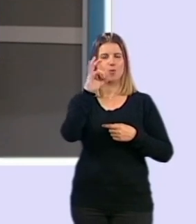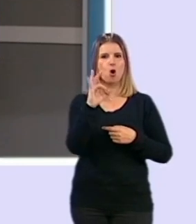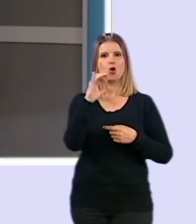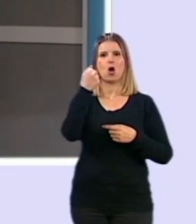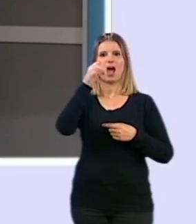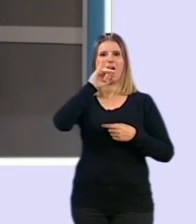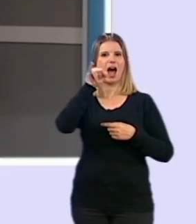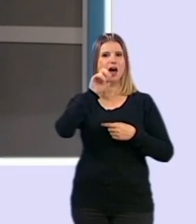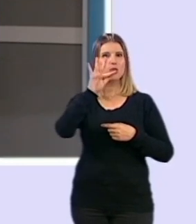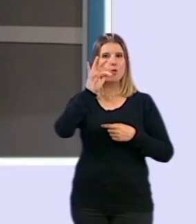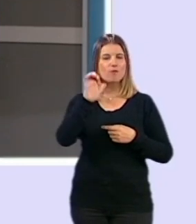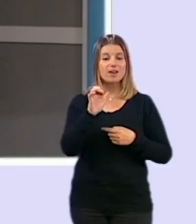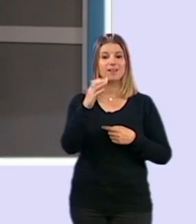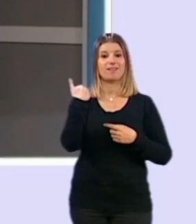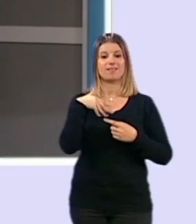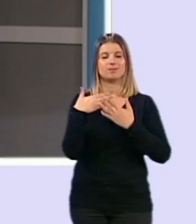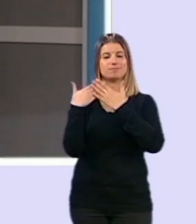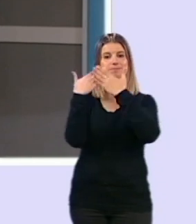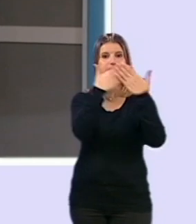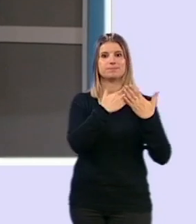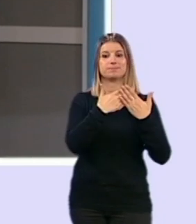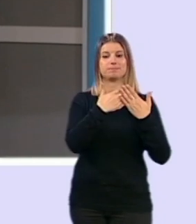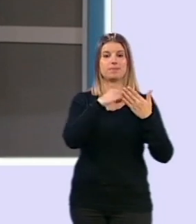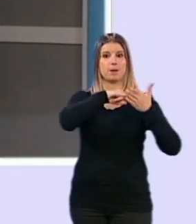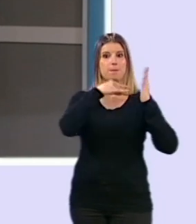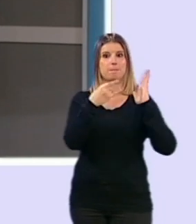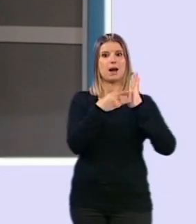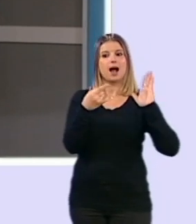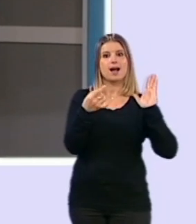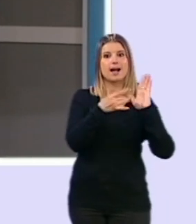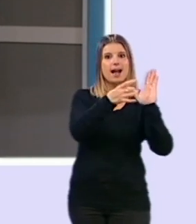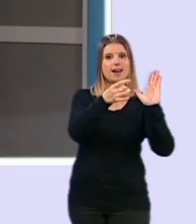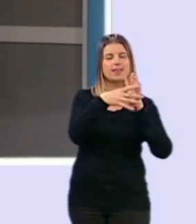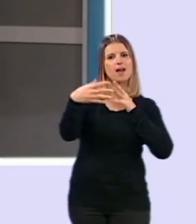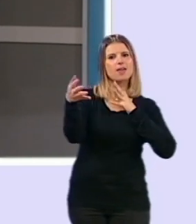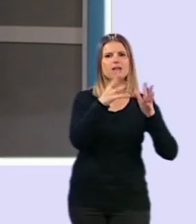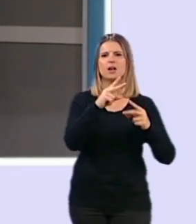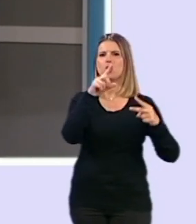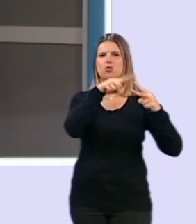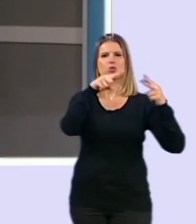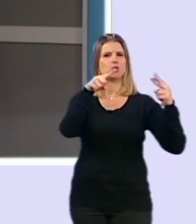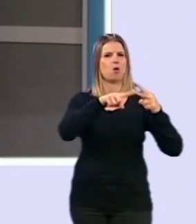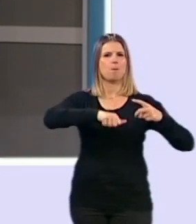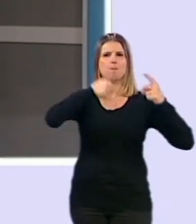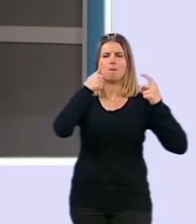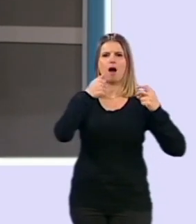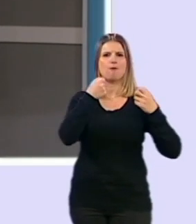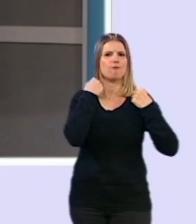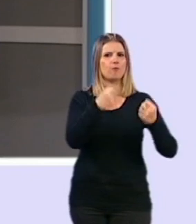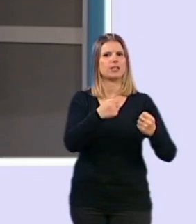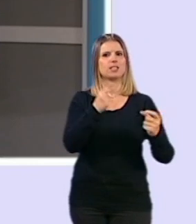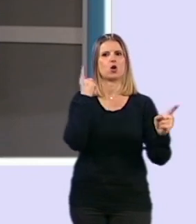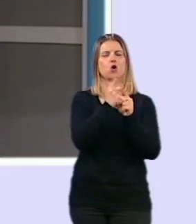Pero tras el estudio del Plan de Calidad del Aire, sabemos que los dos grandes contaminantes con los cuales les tenemos que hacer enfrente